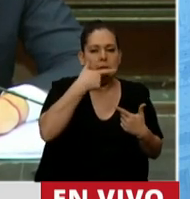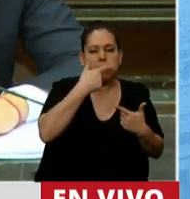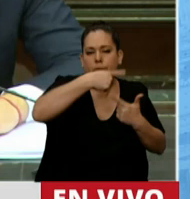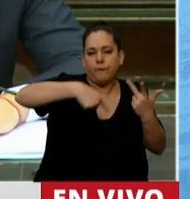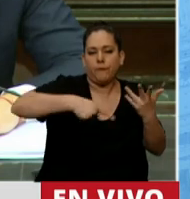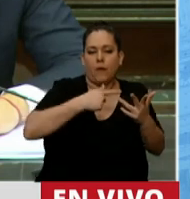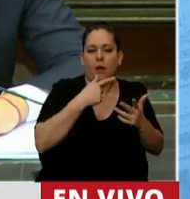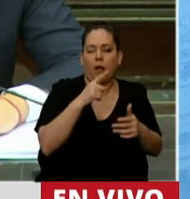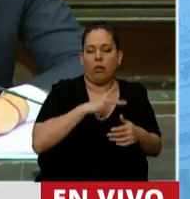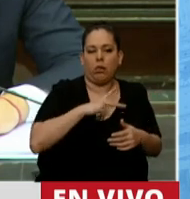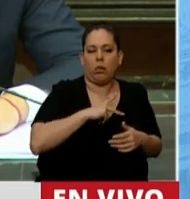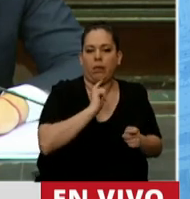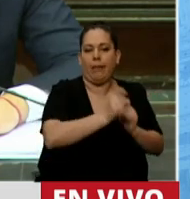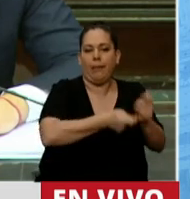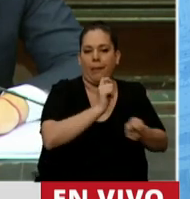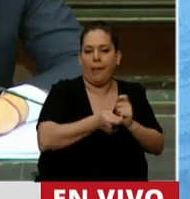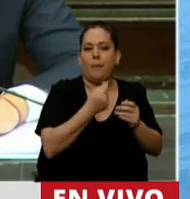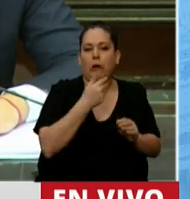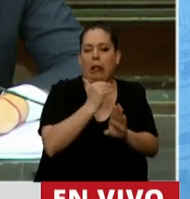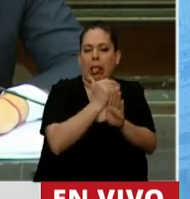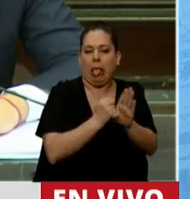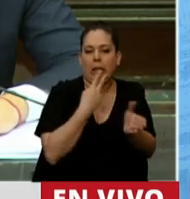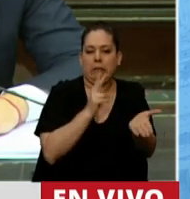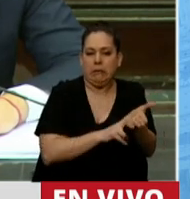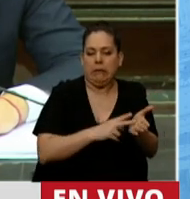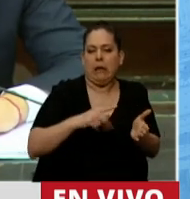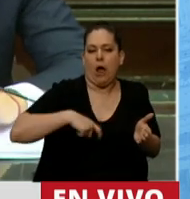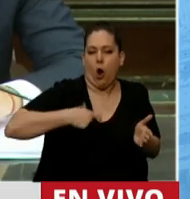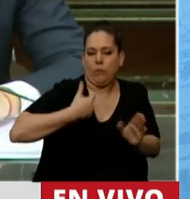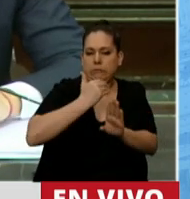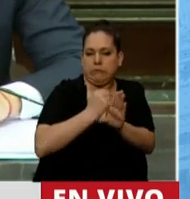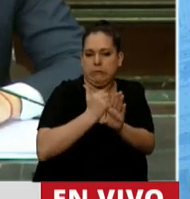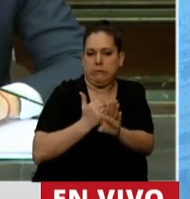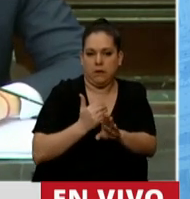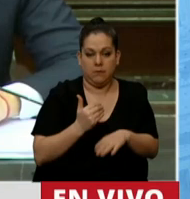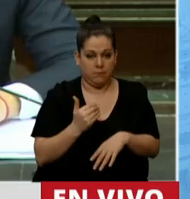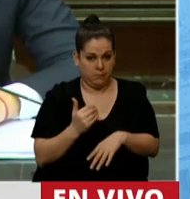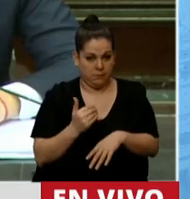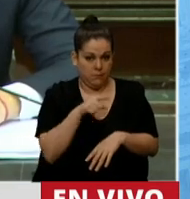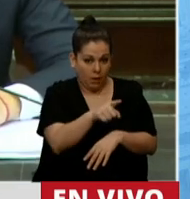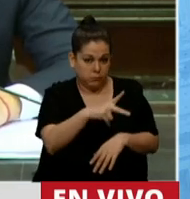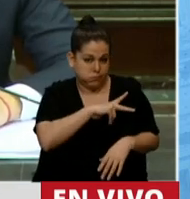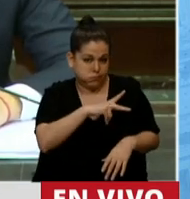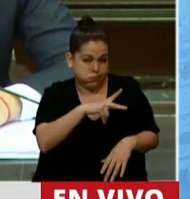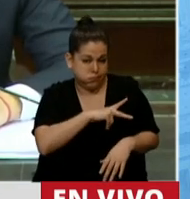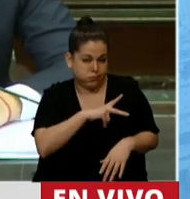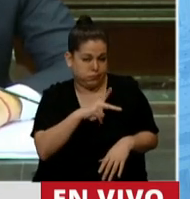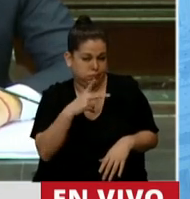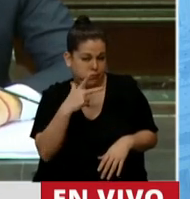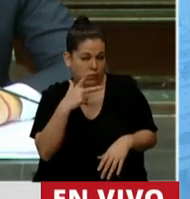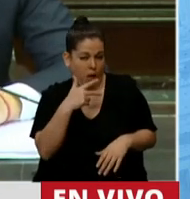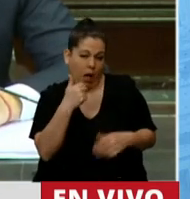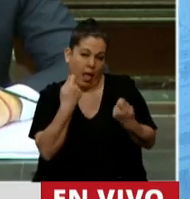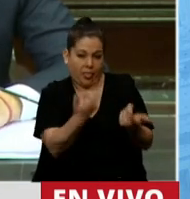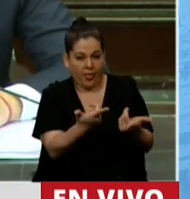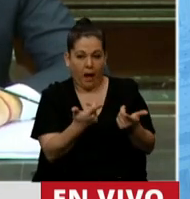rebajan impuestos a las ganancias y contribuciones patronales a la segunda y a la quinta fortuna de la Argentina. O sea, ¿cómo pasamos